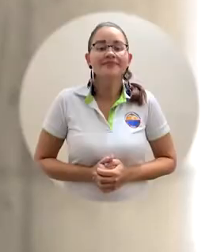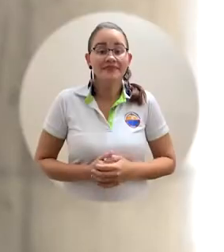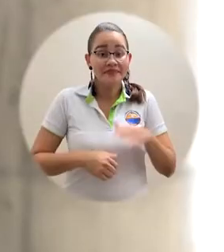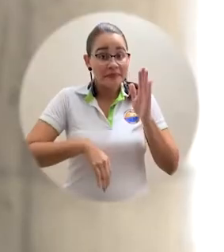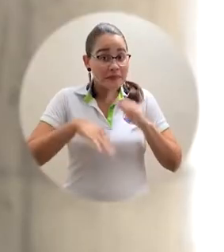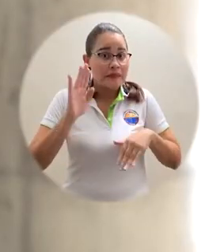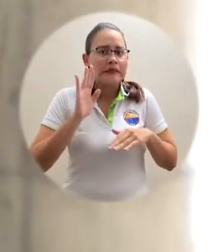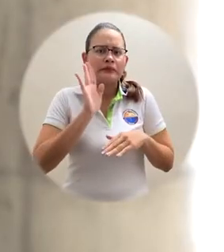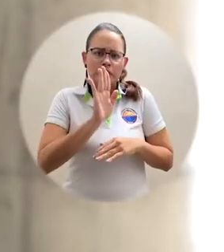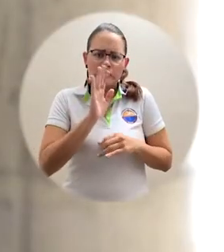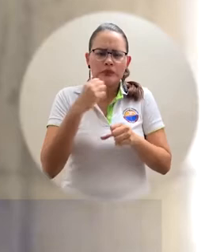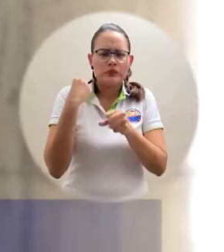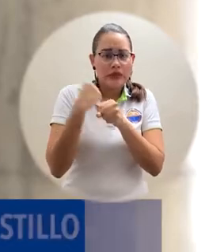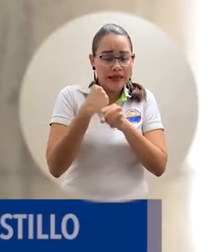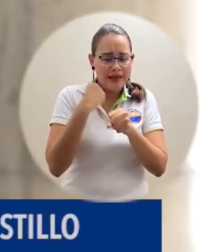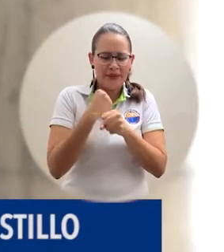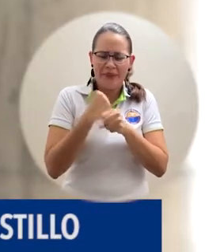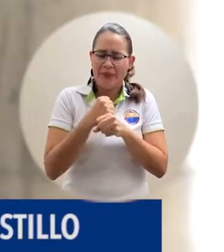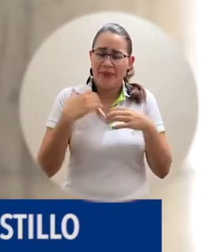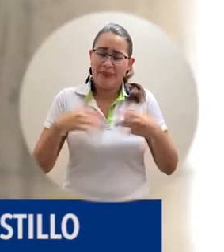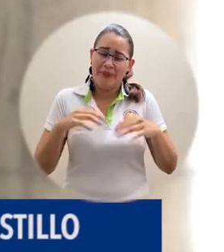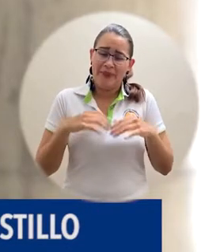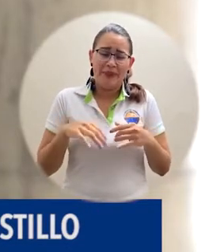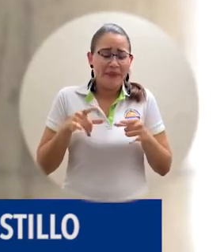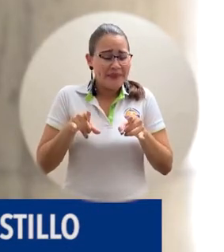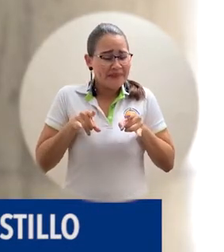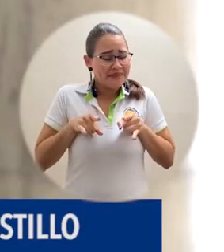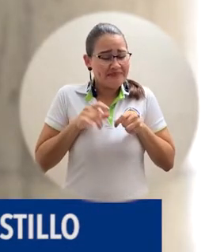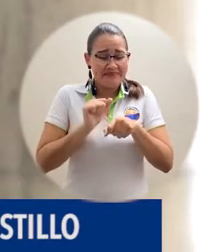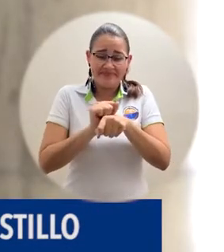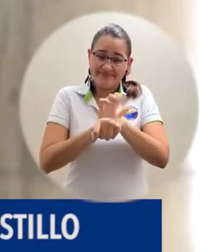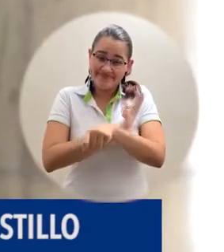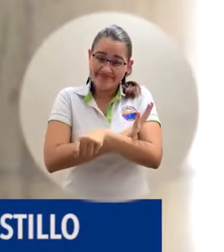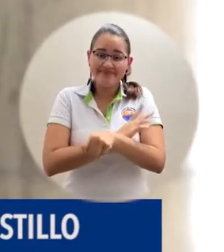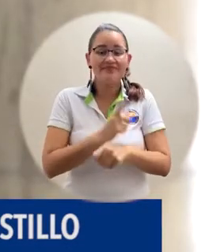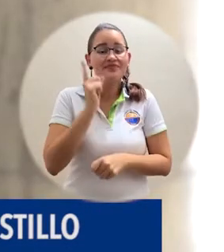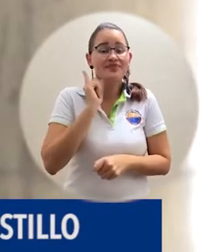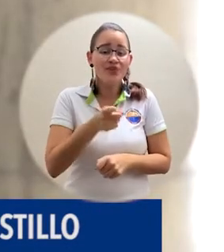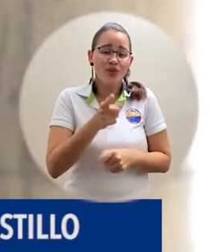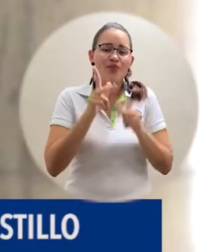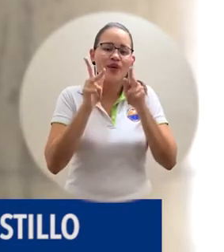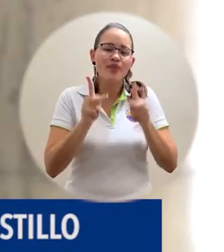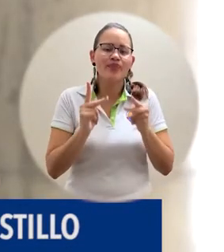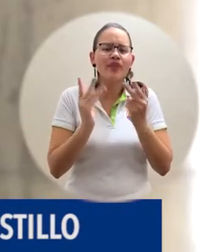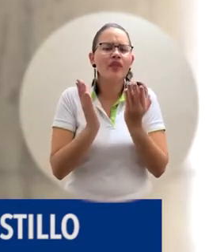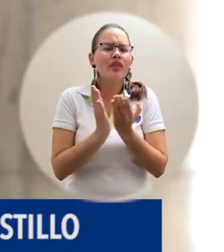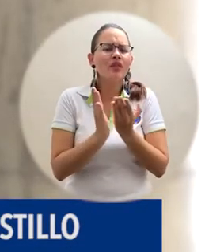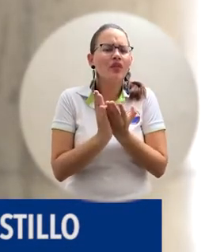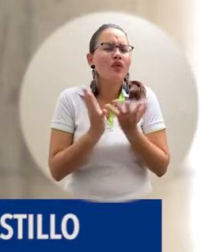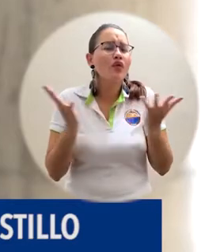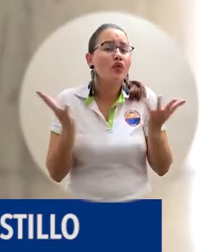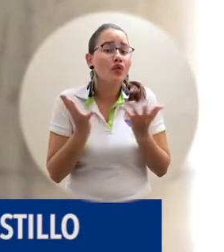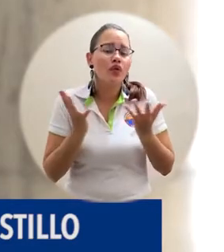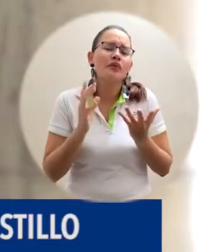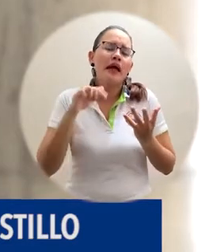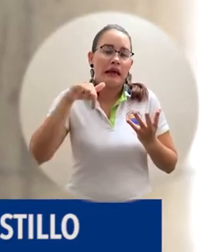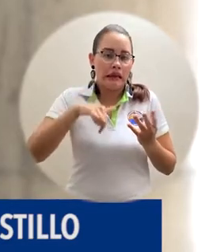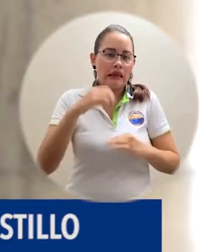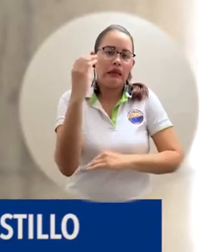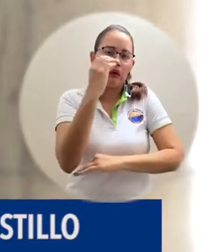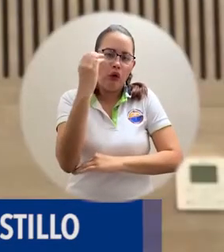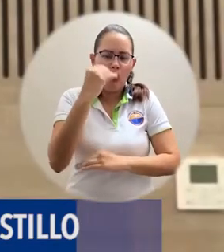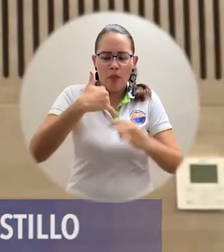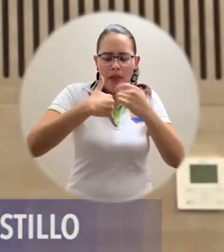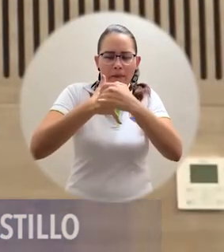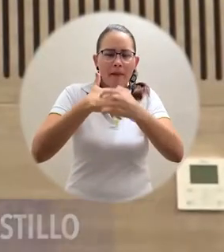Realmente fue un trabajo muy emotivo porque los estudiantes debido a su internado estaban en diferentes partes del país